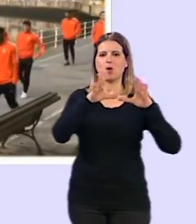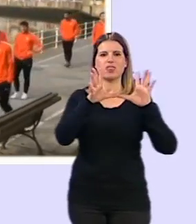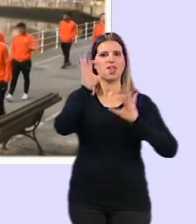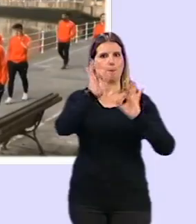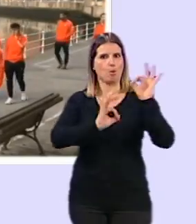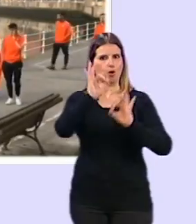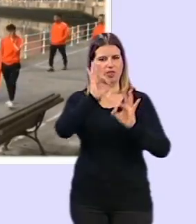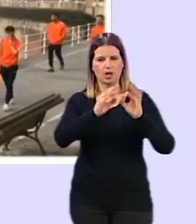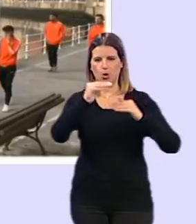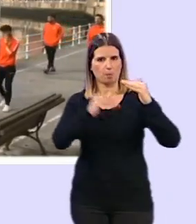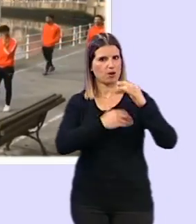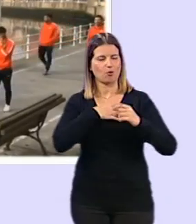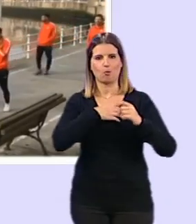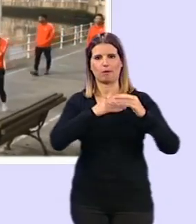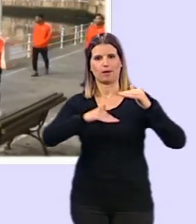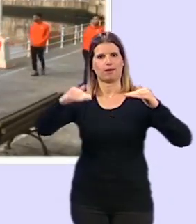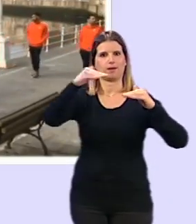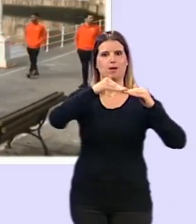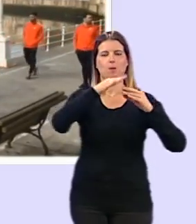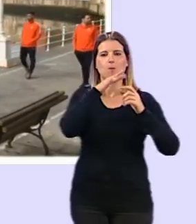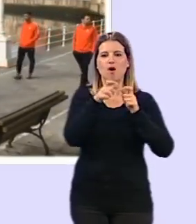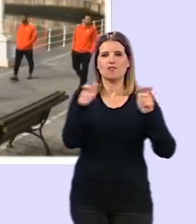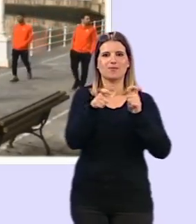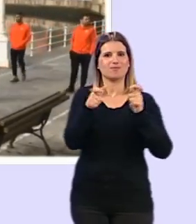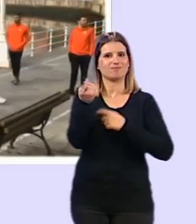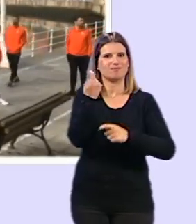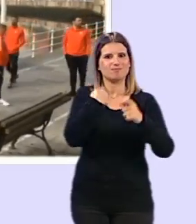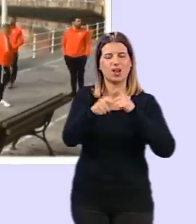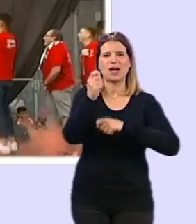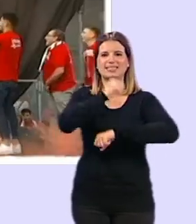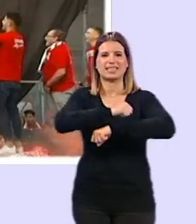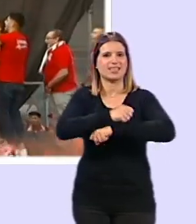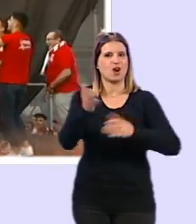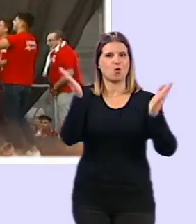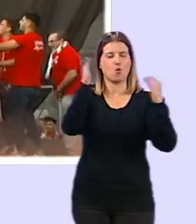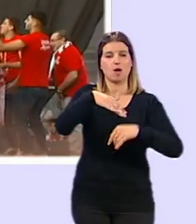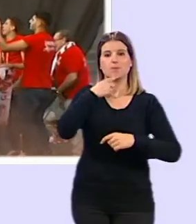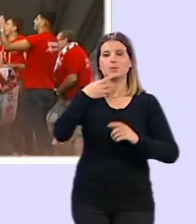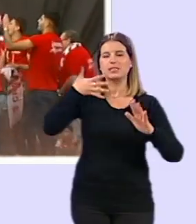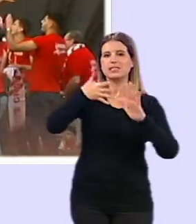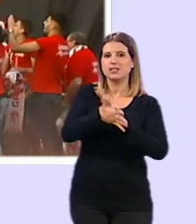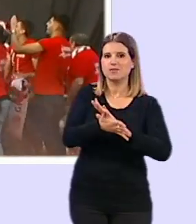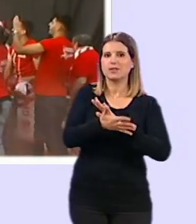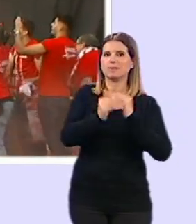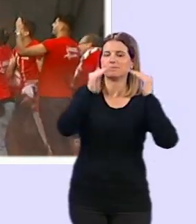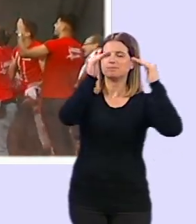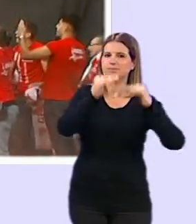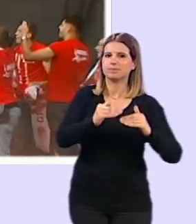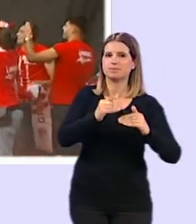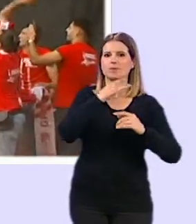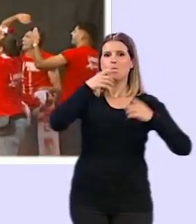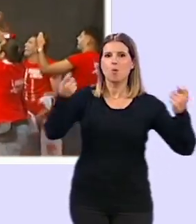teniendo en cuenta que no habría entradas por concepto de venta de abonos ni taquillas además se produciría una disminución de las partidas